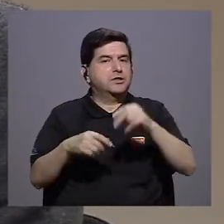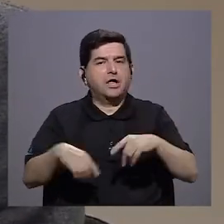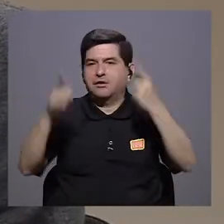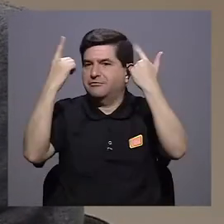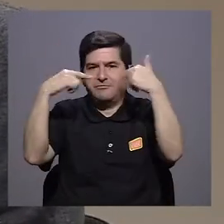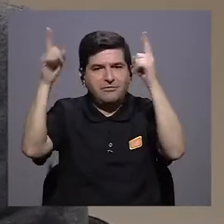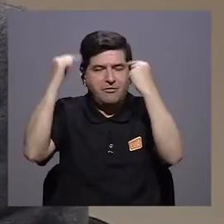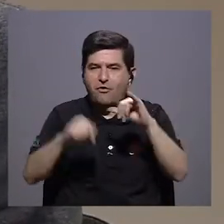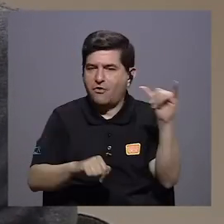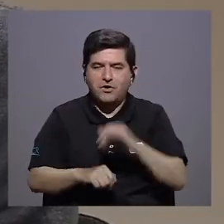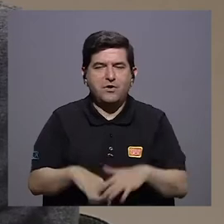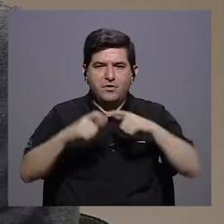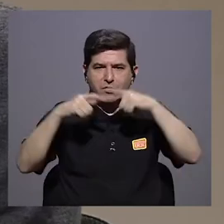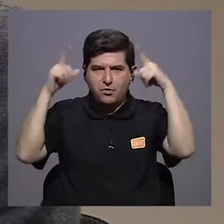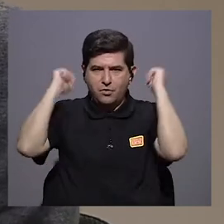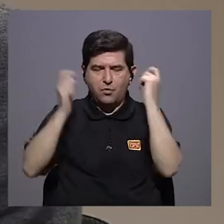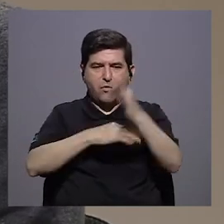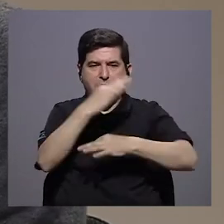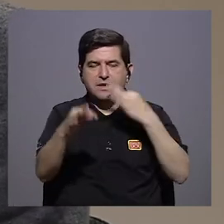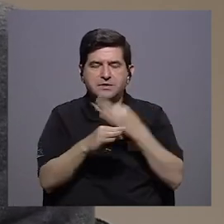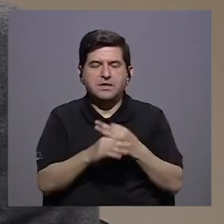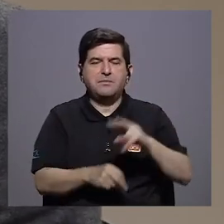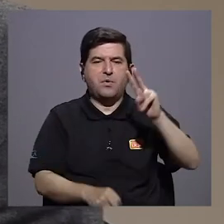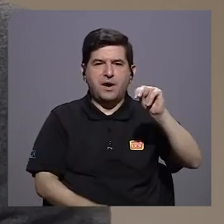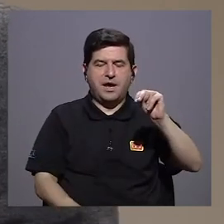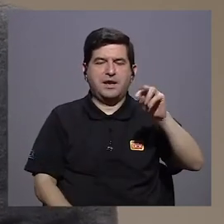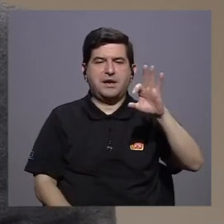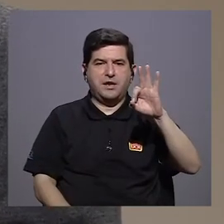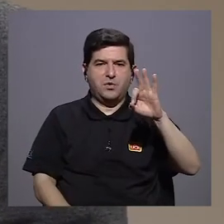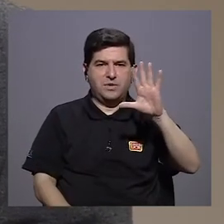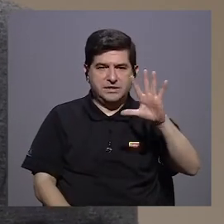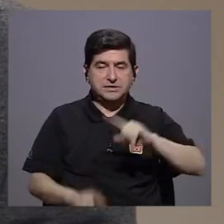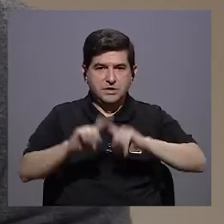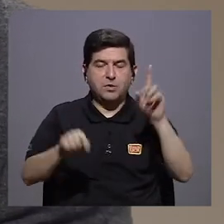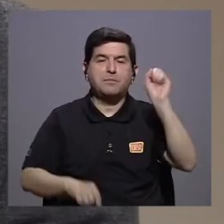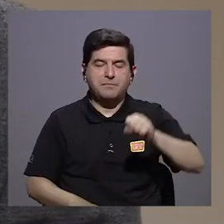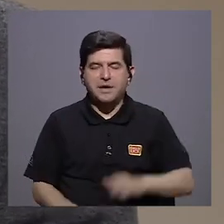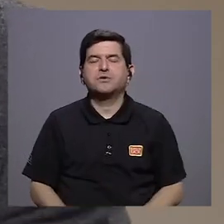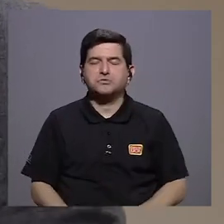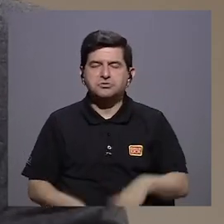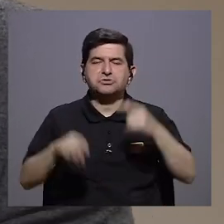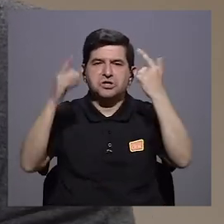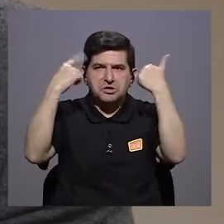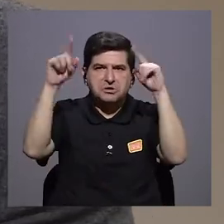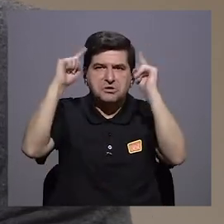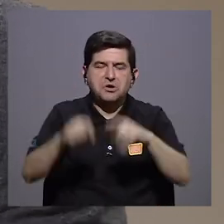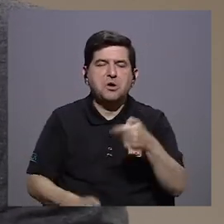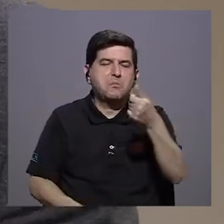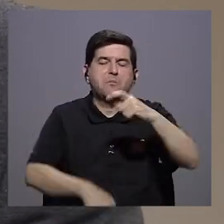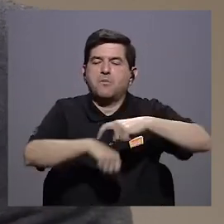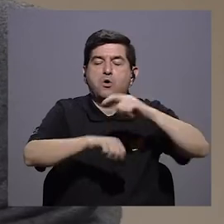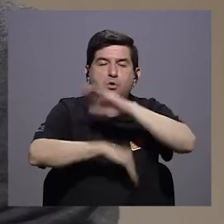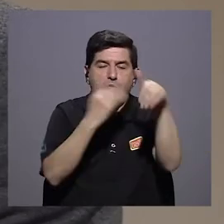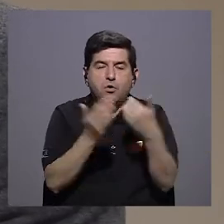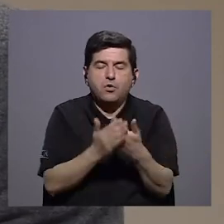efectiva como la mascarilla quirúrgica o la mascarilla tipo N95, pero sí va a ser efectiva hasta cierto punto por un corto plazo y tomando todas las previsiones del caso,